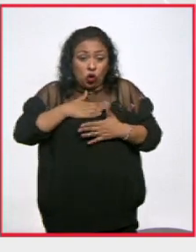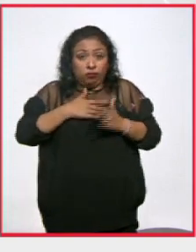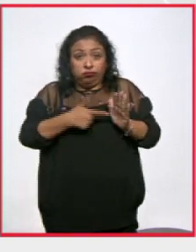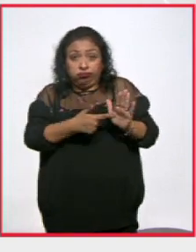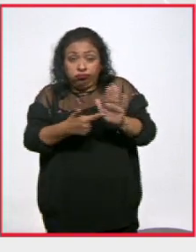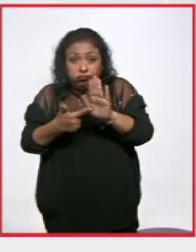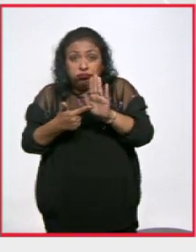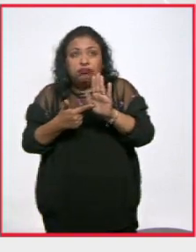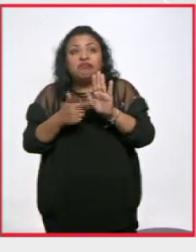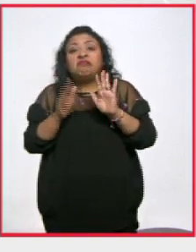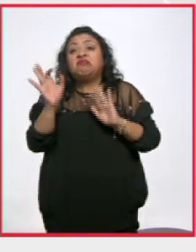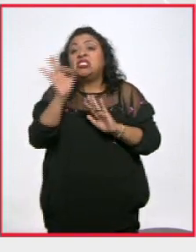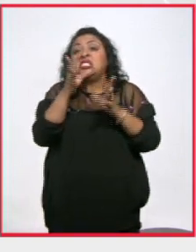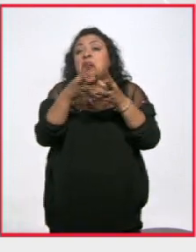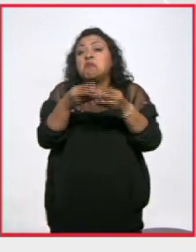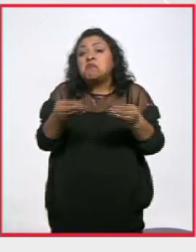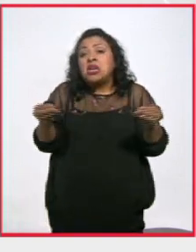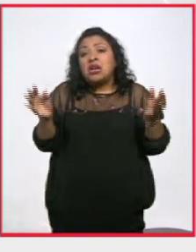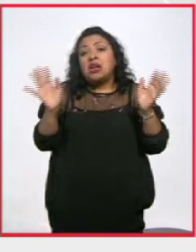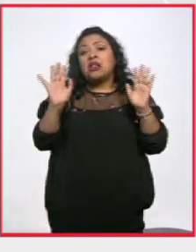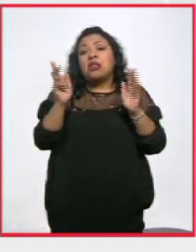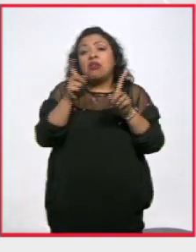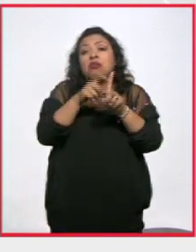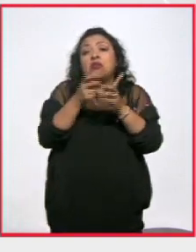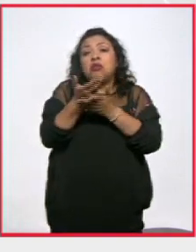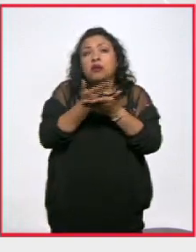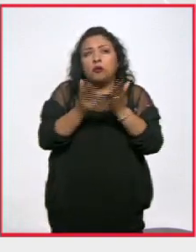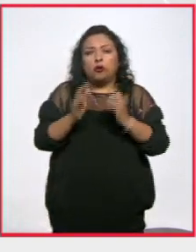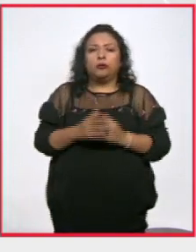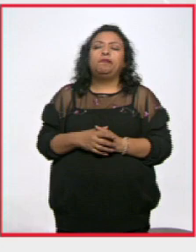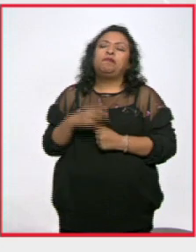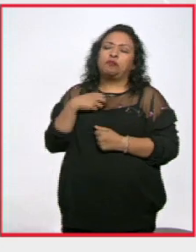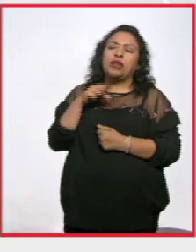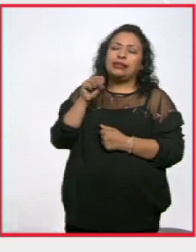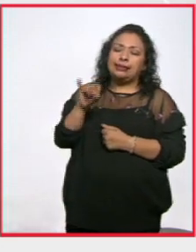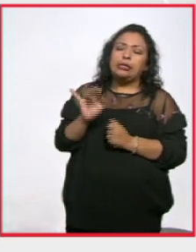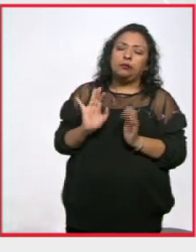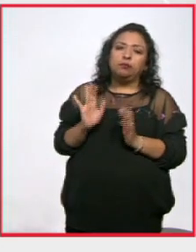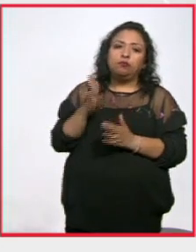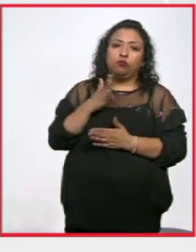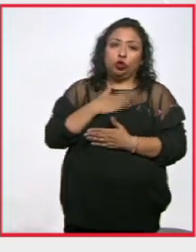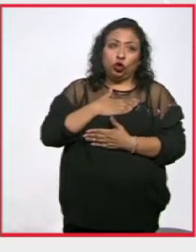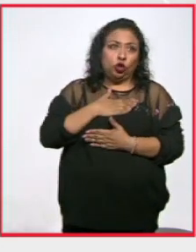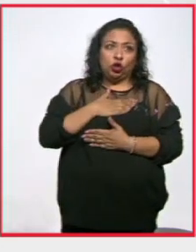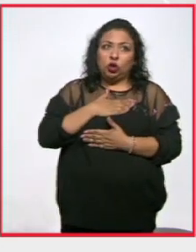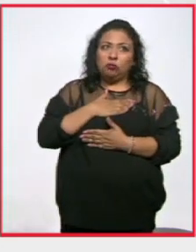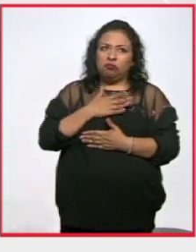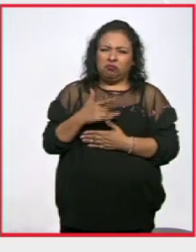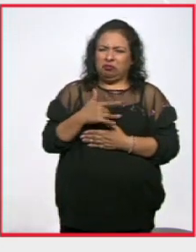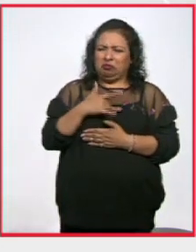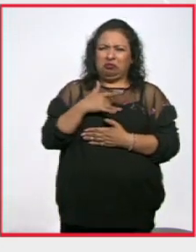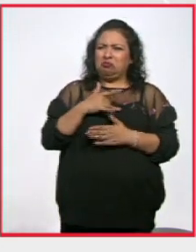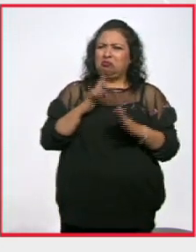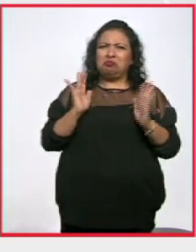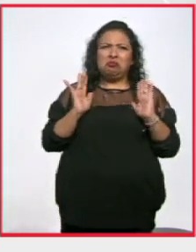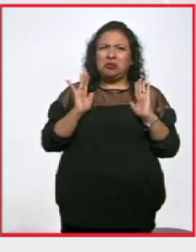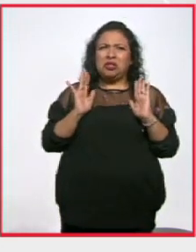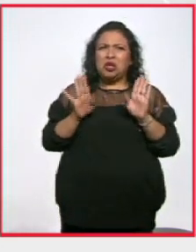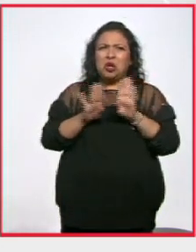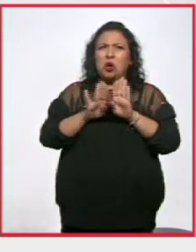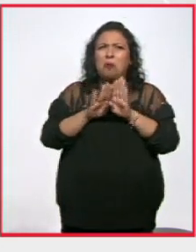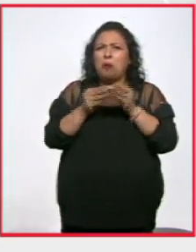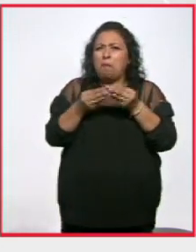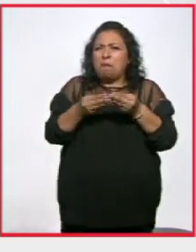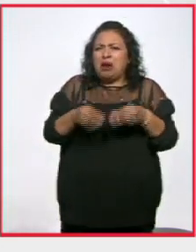reflejar a lo mejor se perdió un poco a través de la animación? Sí yo nunca sentí que más no sentí tanto que